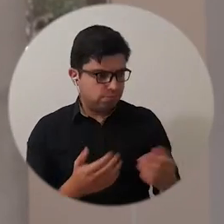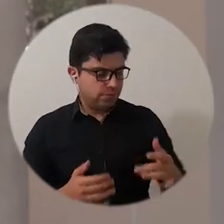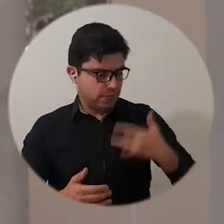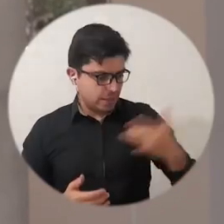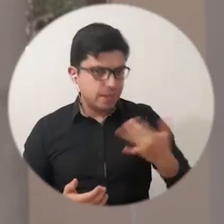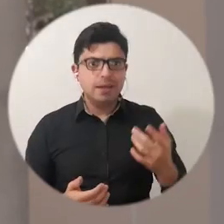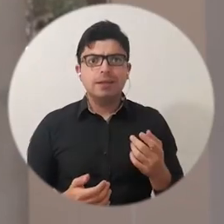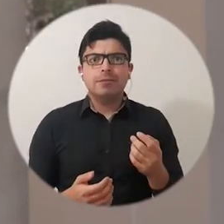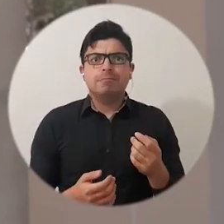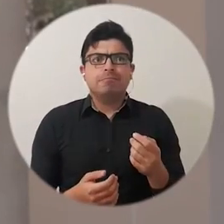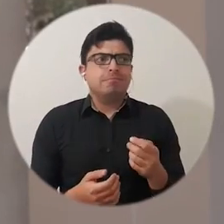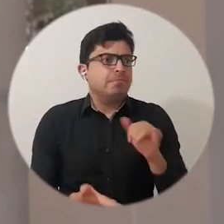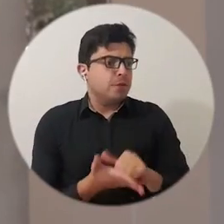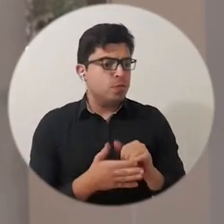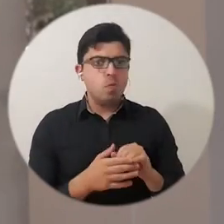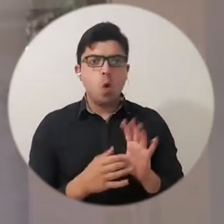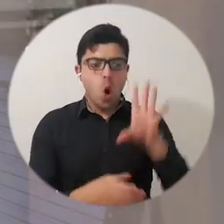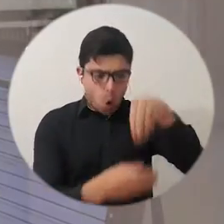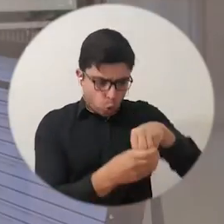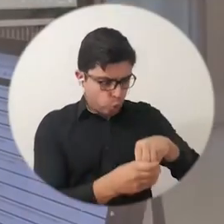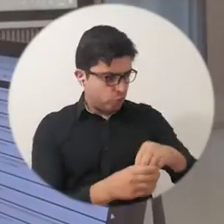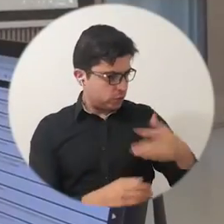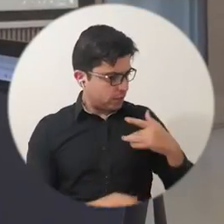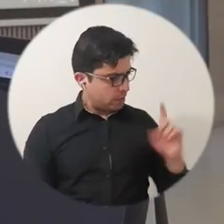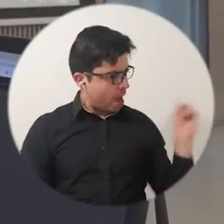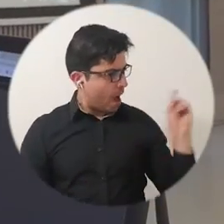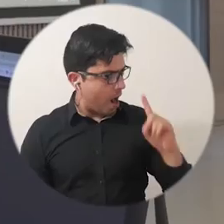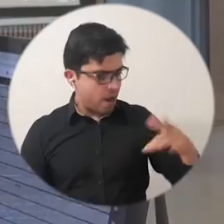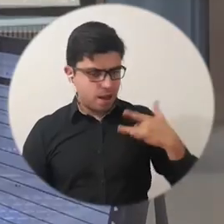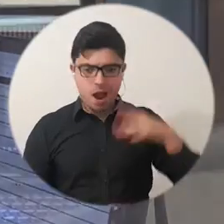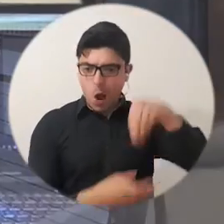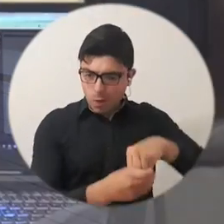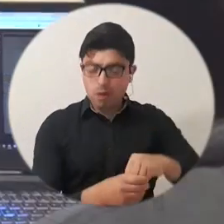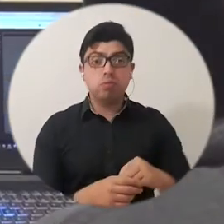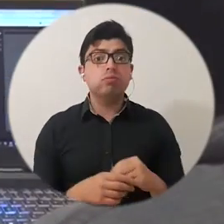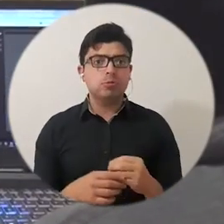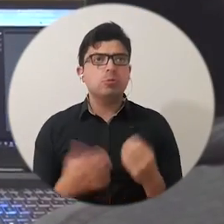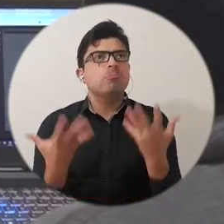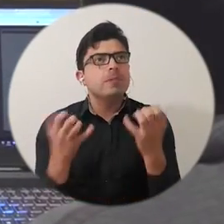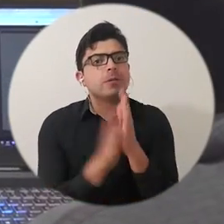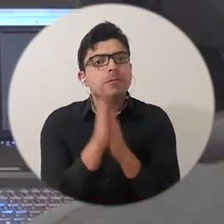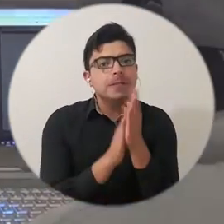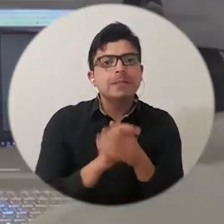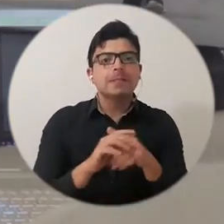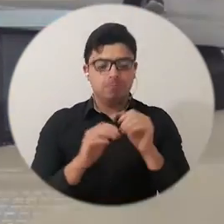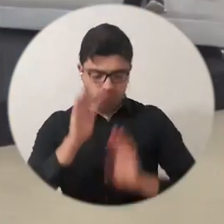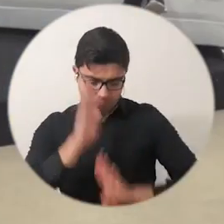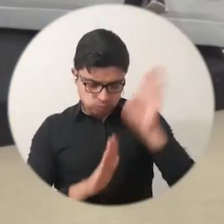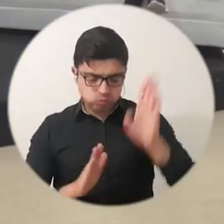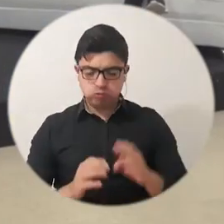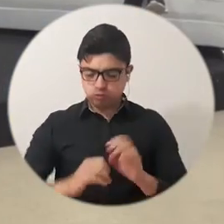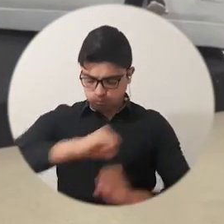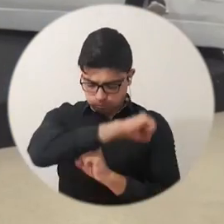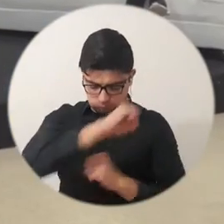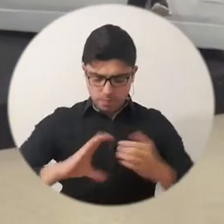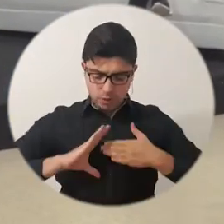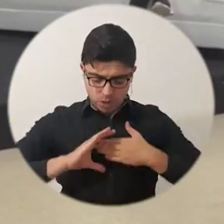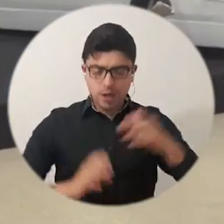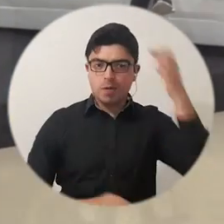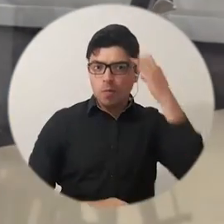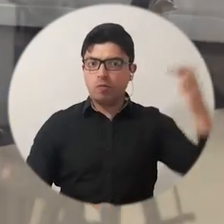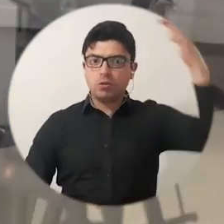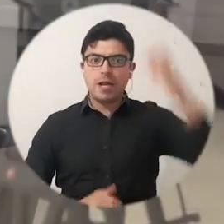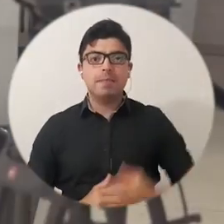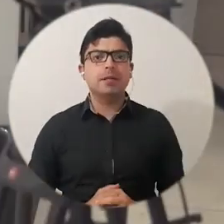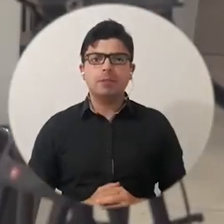sentir como si estuviésemos parte del equipo desde hace mucho tiempo. Y mis expectativas son crecer, fortalecerme personalmente y